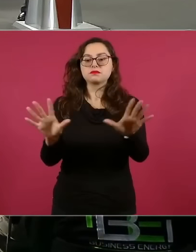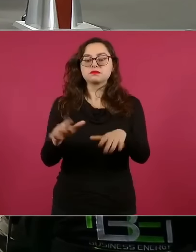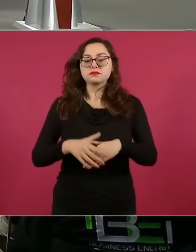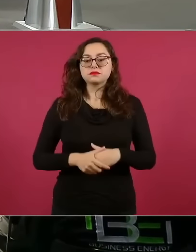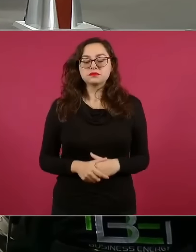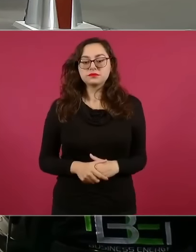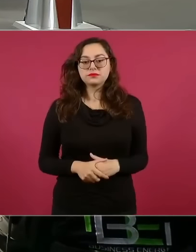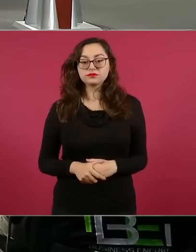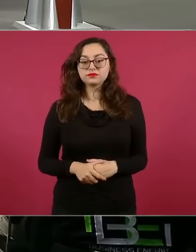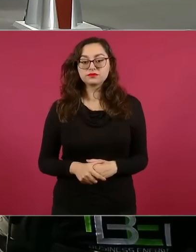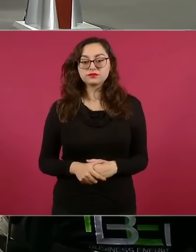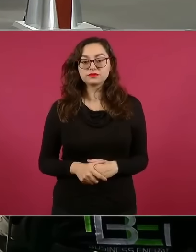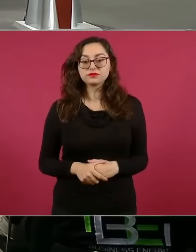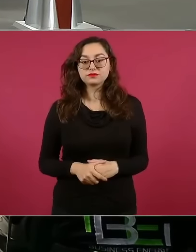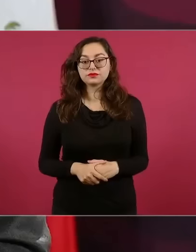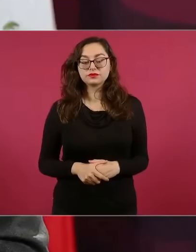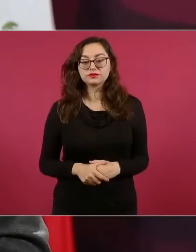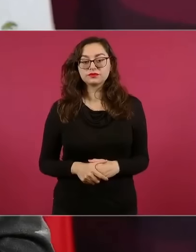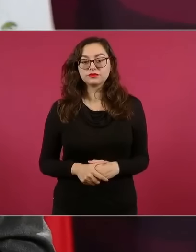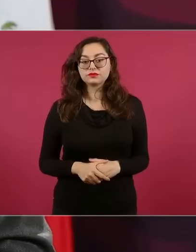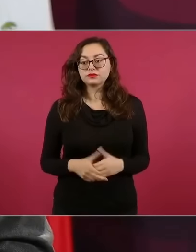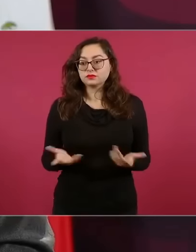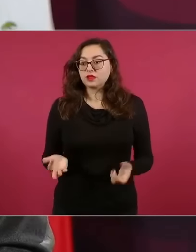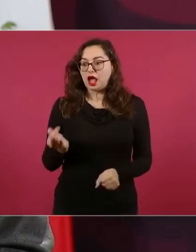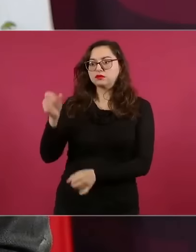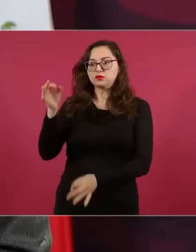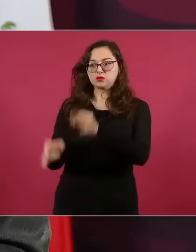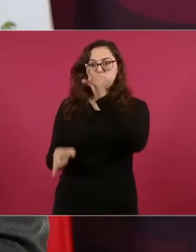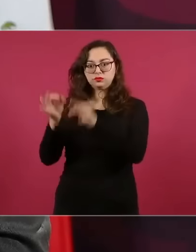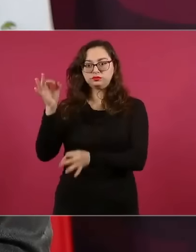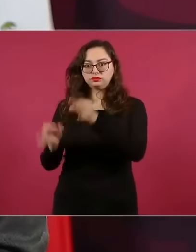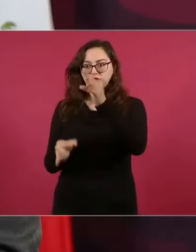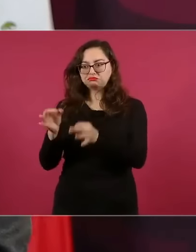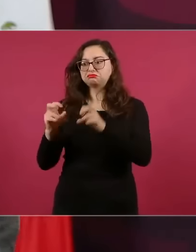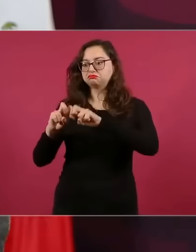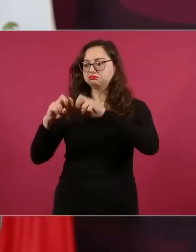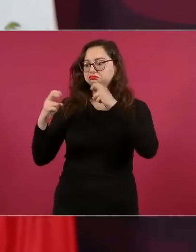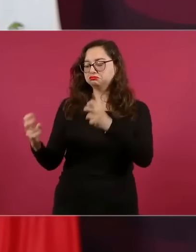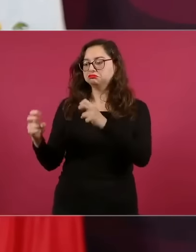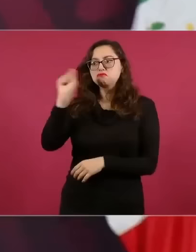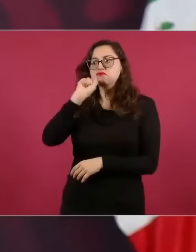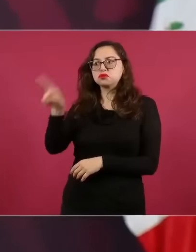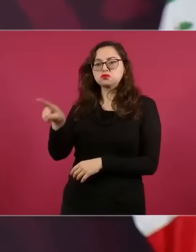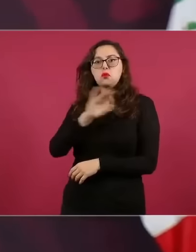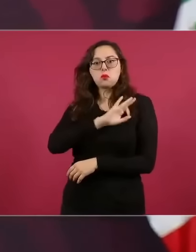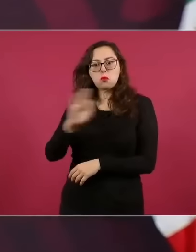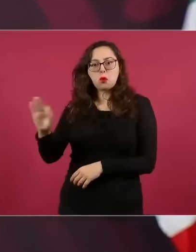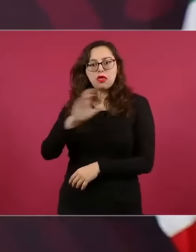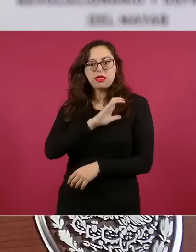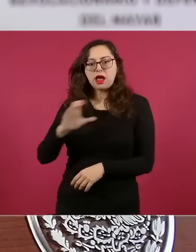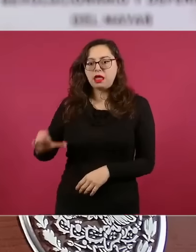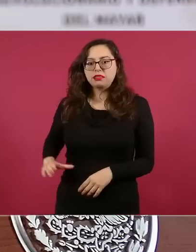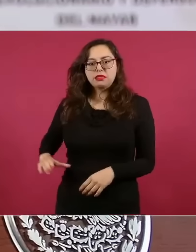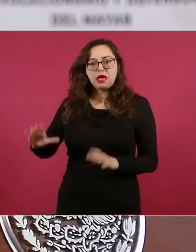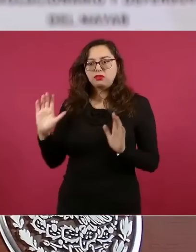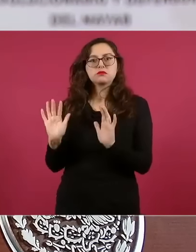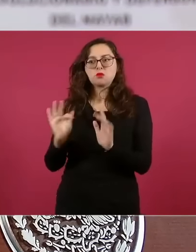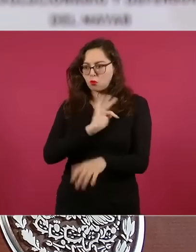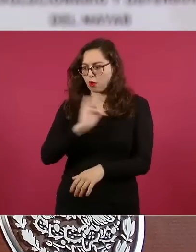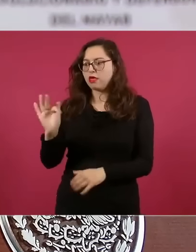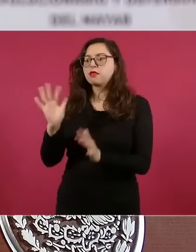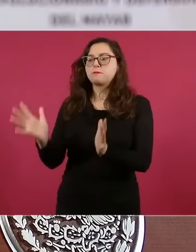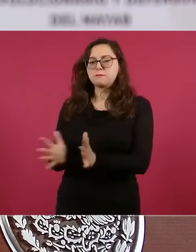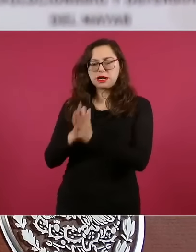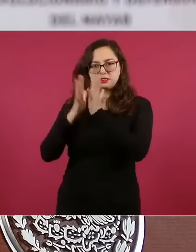permite que los que están ahora de jueces puedan ser candidatos. Lo mismo los magistrados